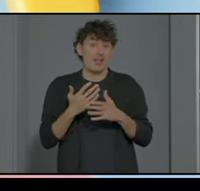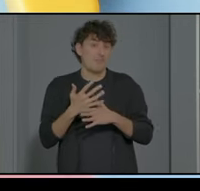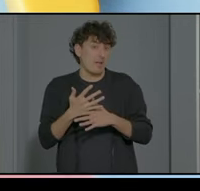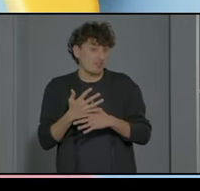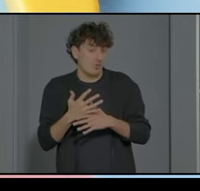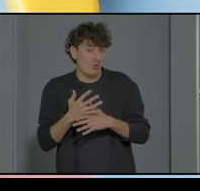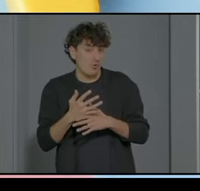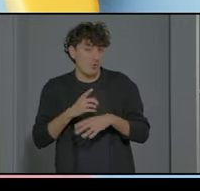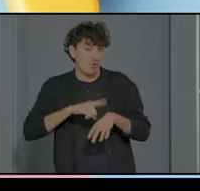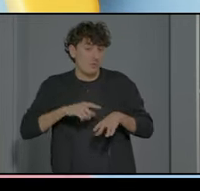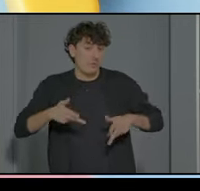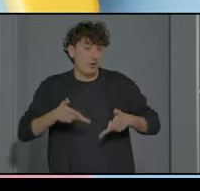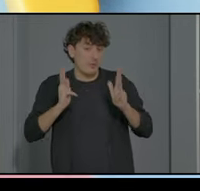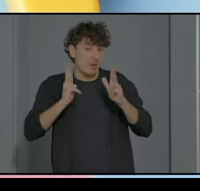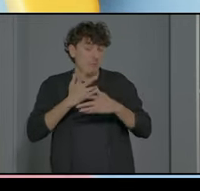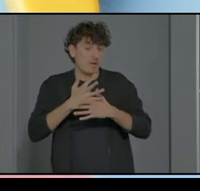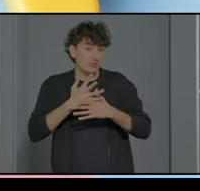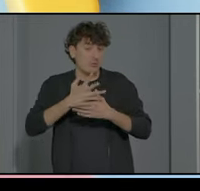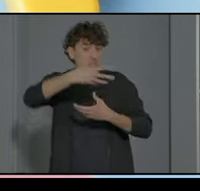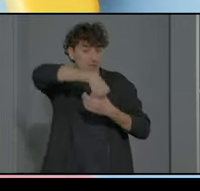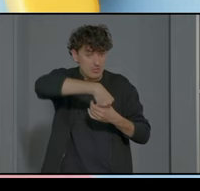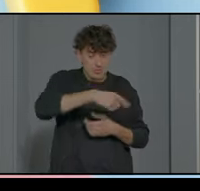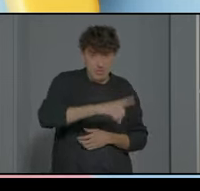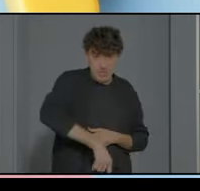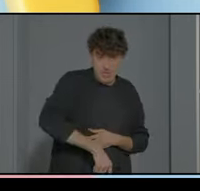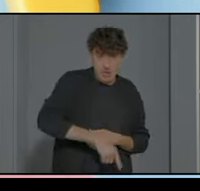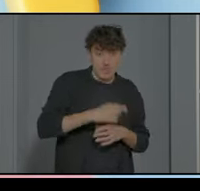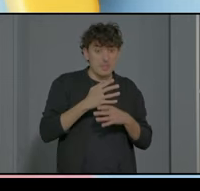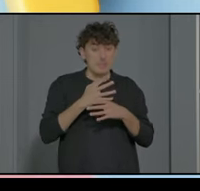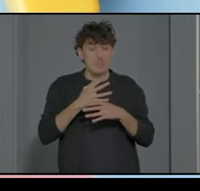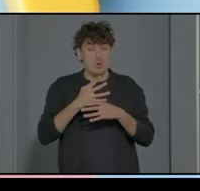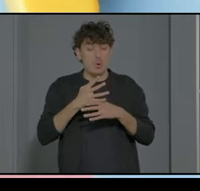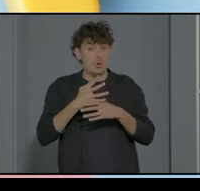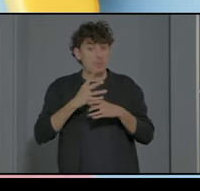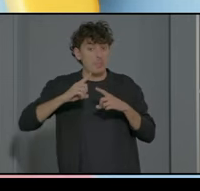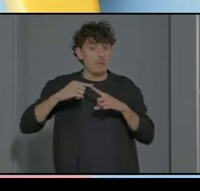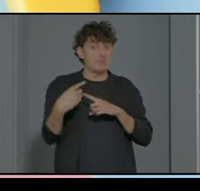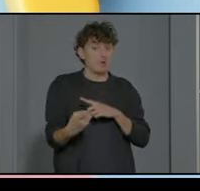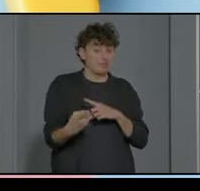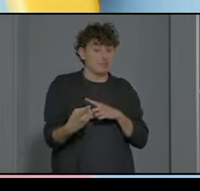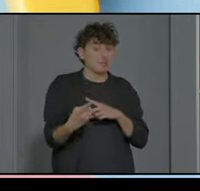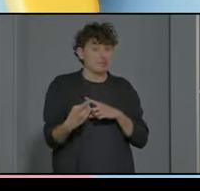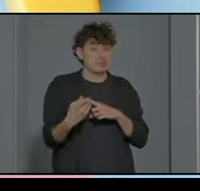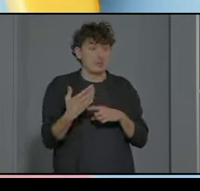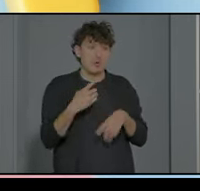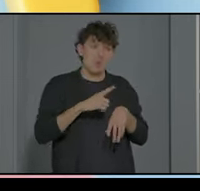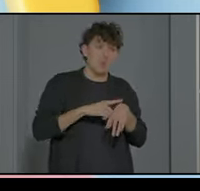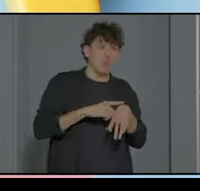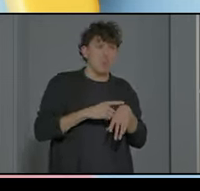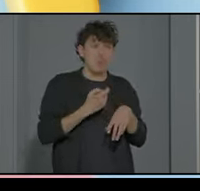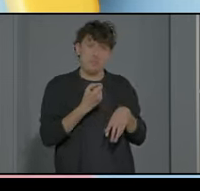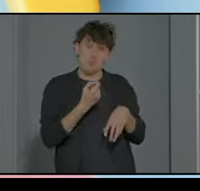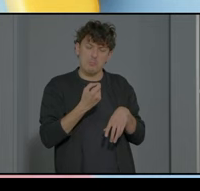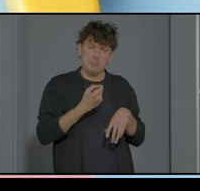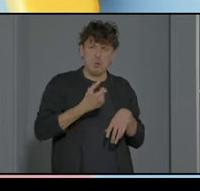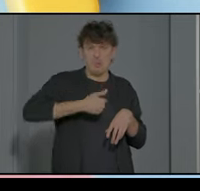incluyo el tiempo libre en el patio después del tiempo libre estoy un ratito más ya me voy para casa o ya